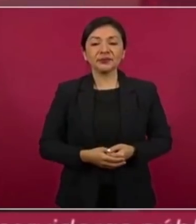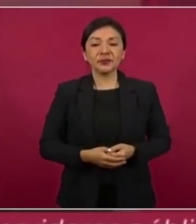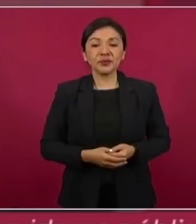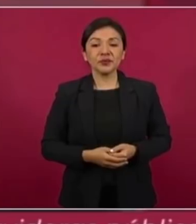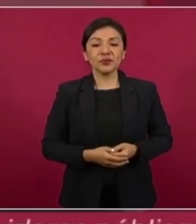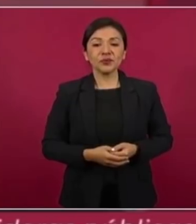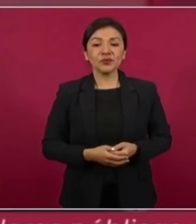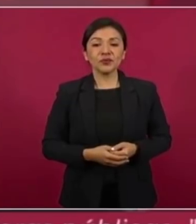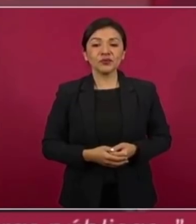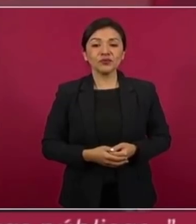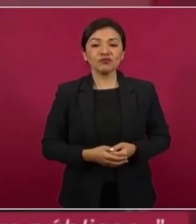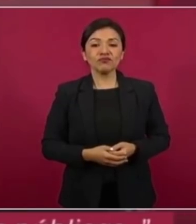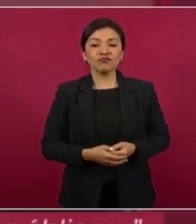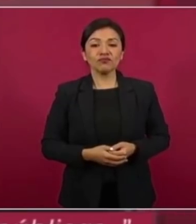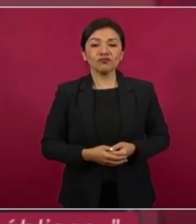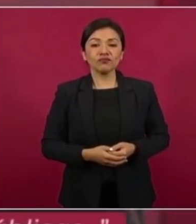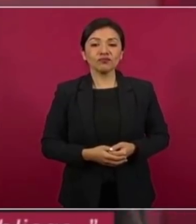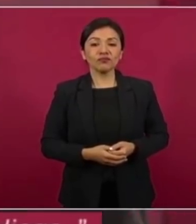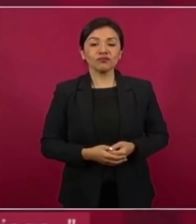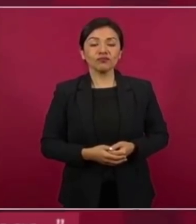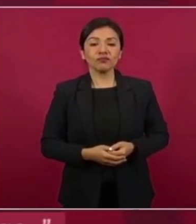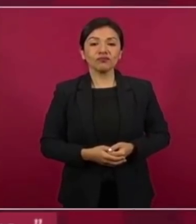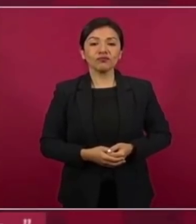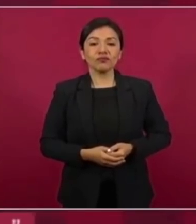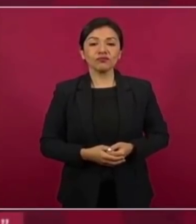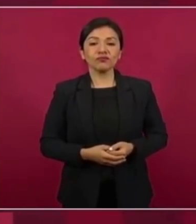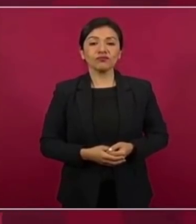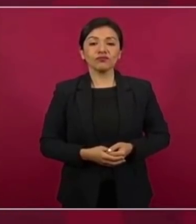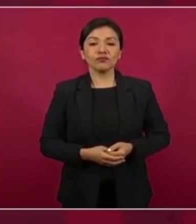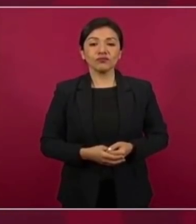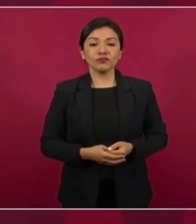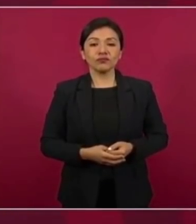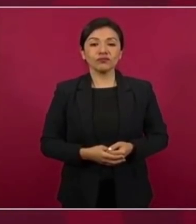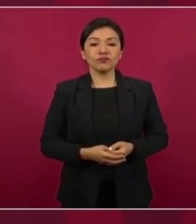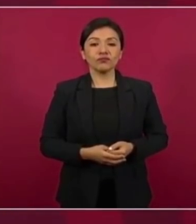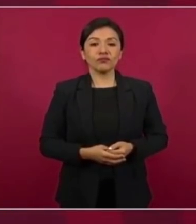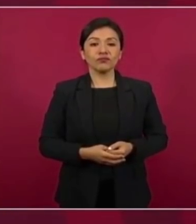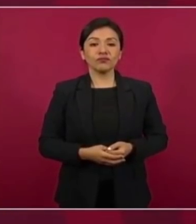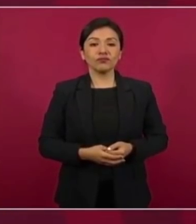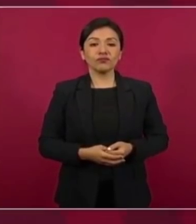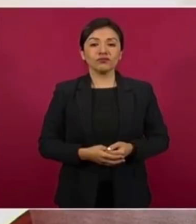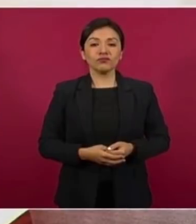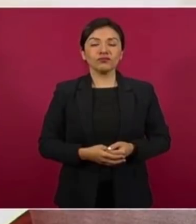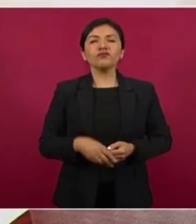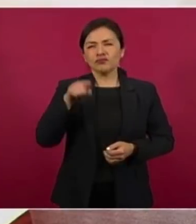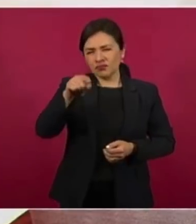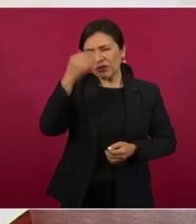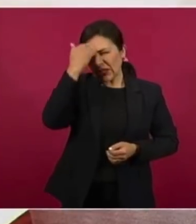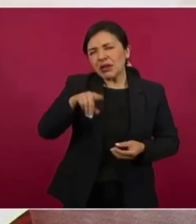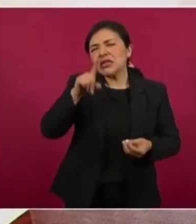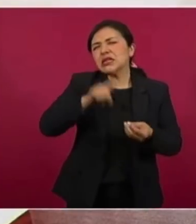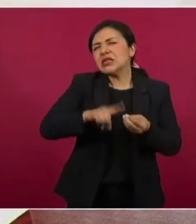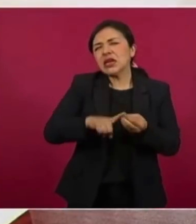¿Saben quién es el que puede cambiar todo eso?